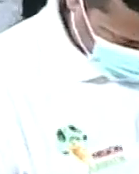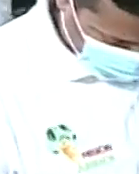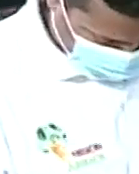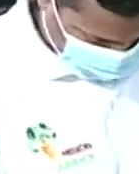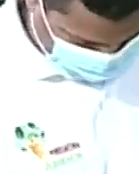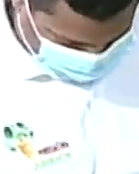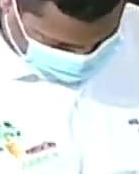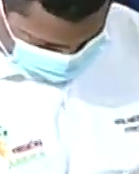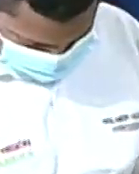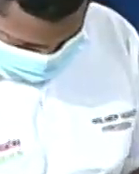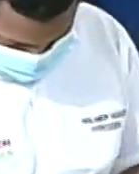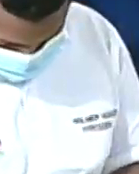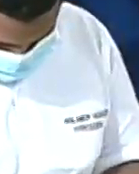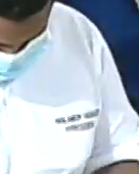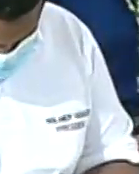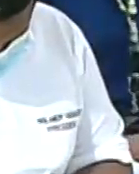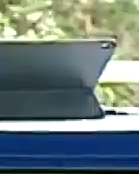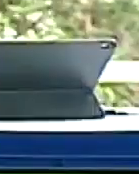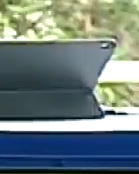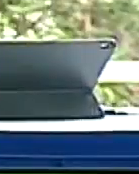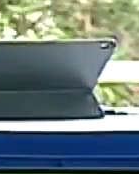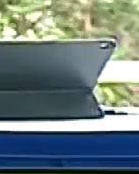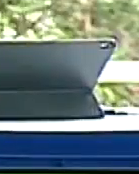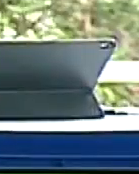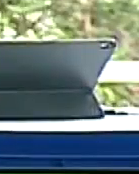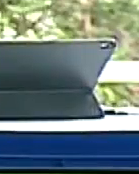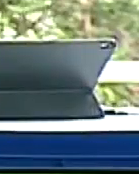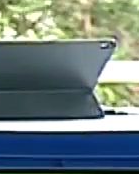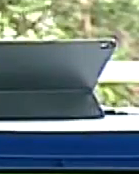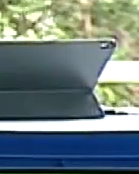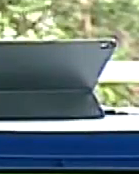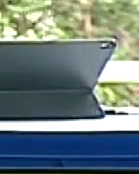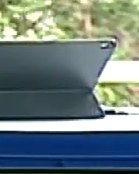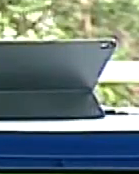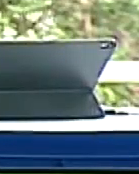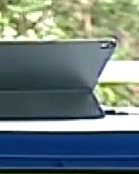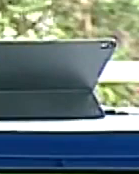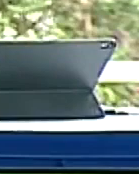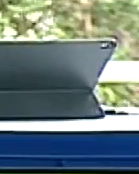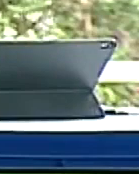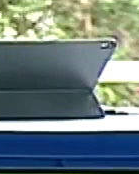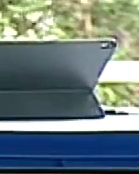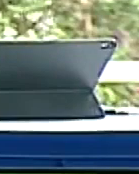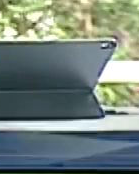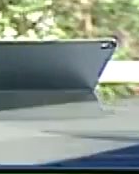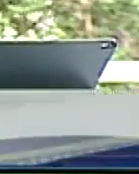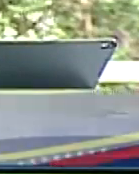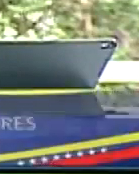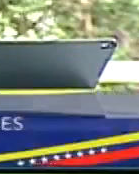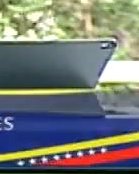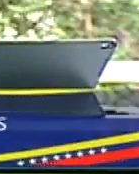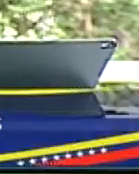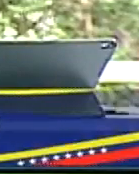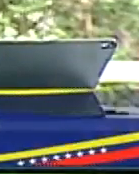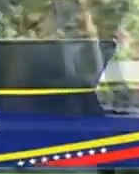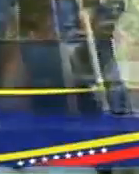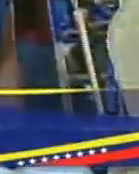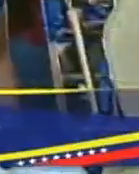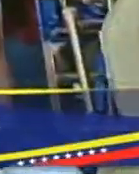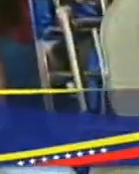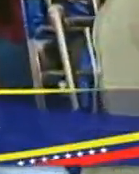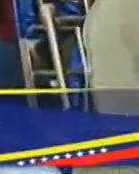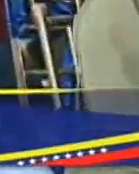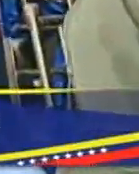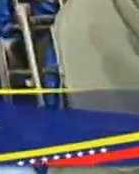al fortalecimiento de las políticas nacionales en materia ecosocialista a través de la socialización del conocimiento